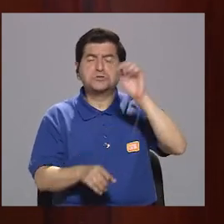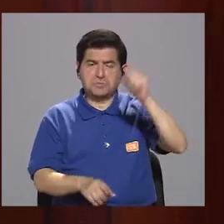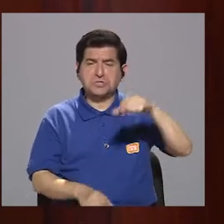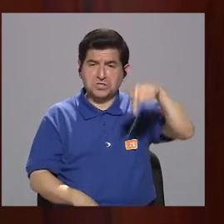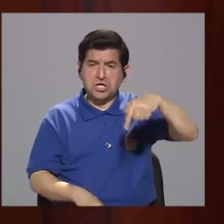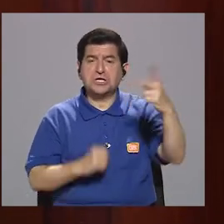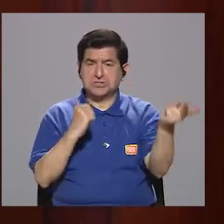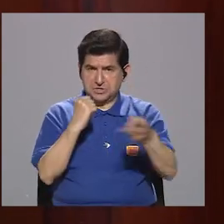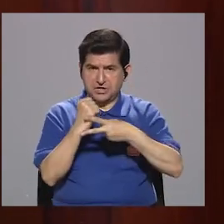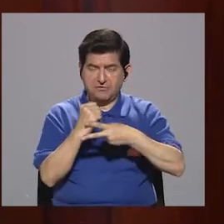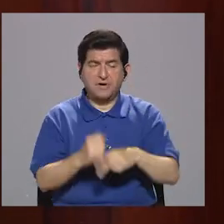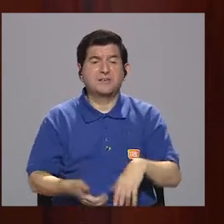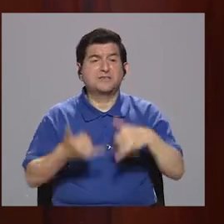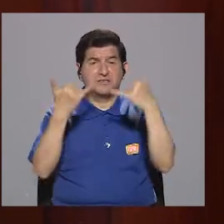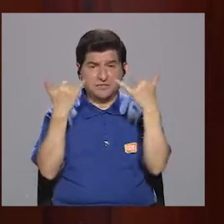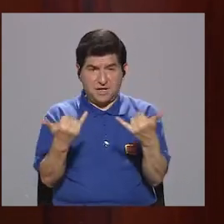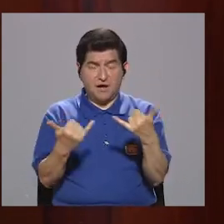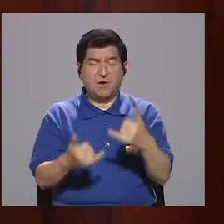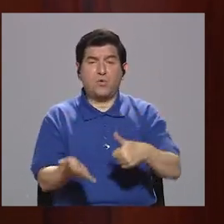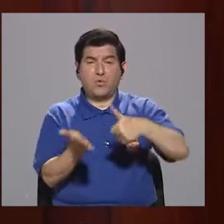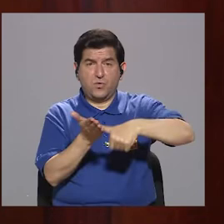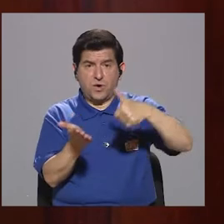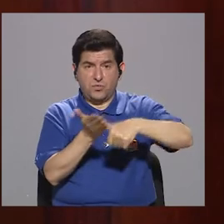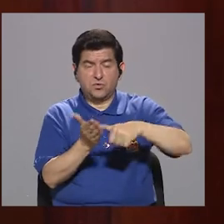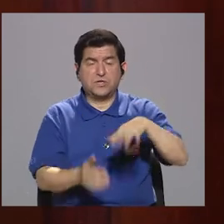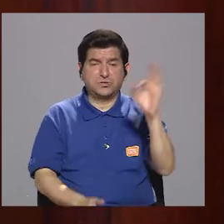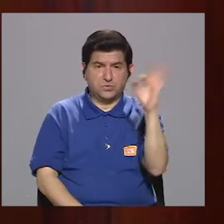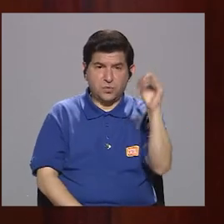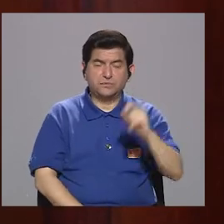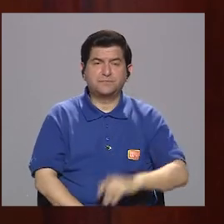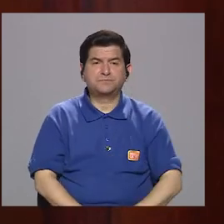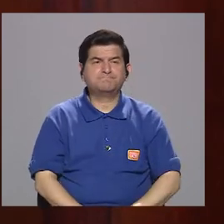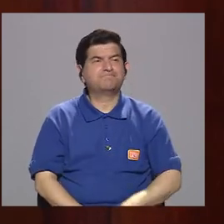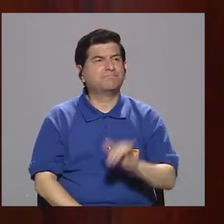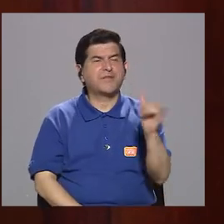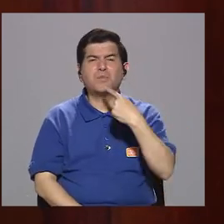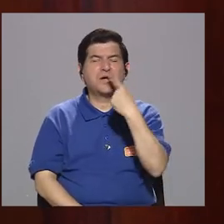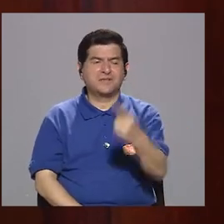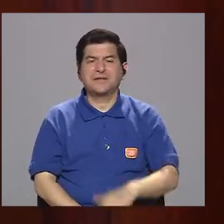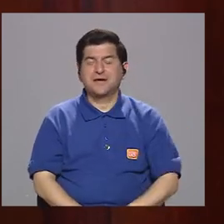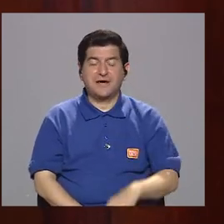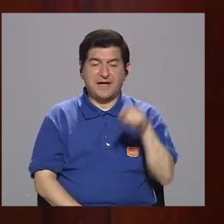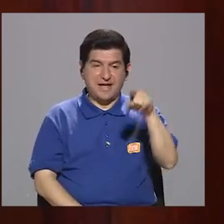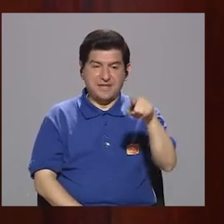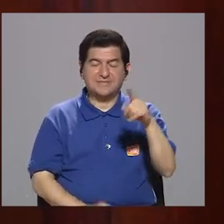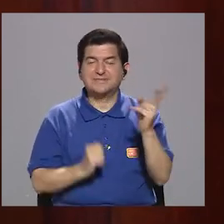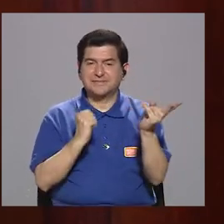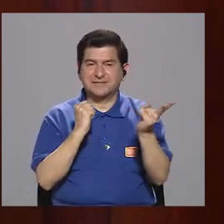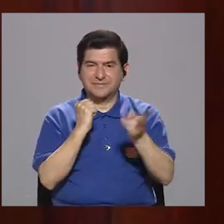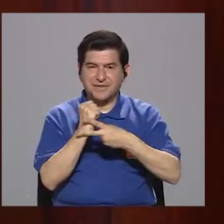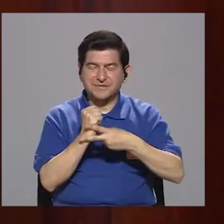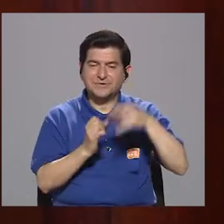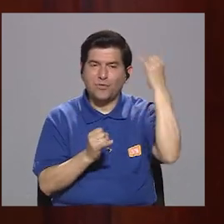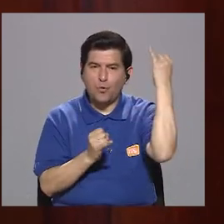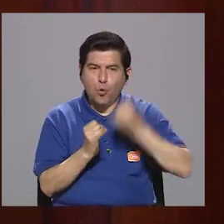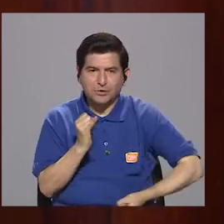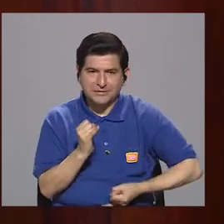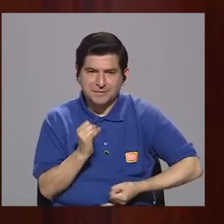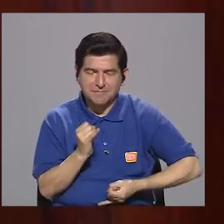como candidato, ahora para las elecciones que tenemos en febrero, también dije que sería mi última participación